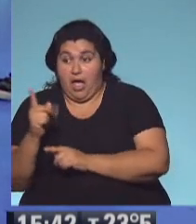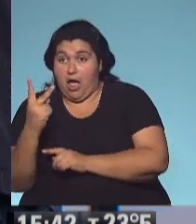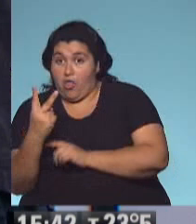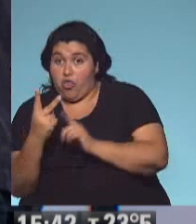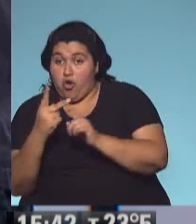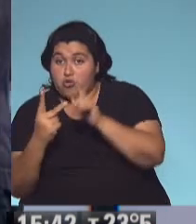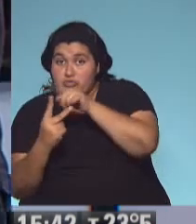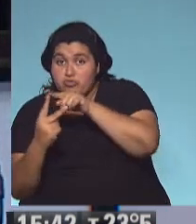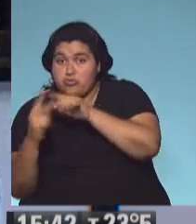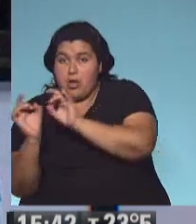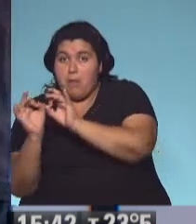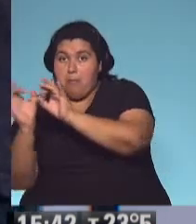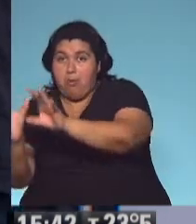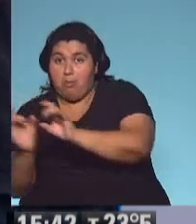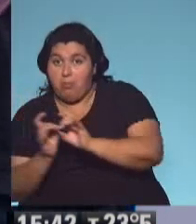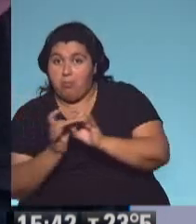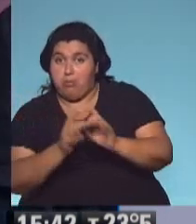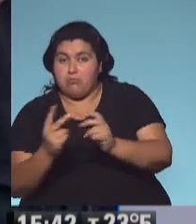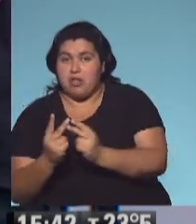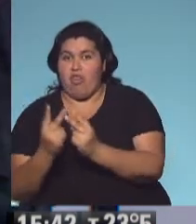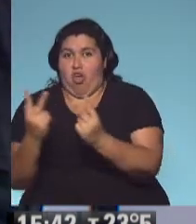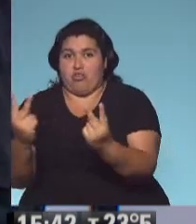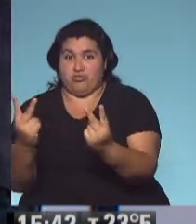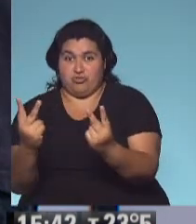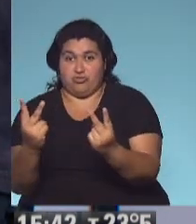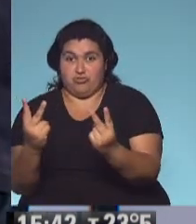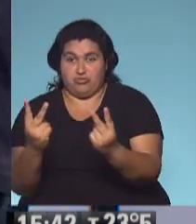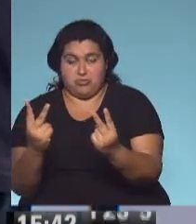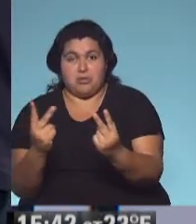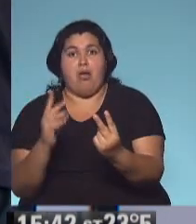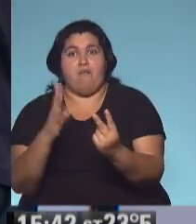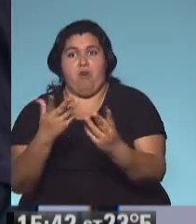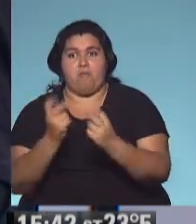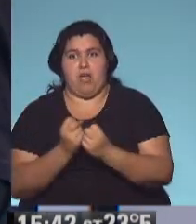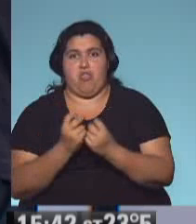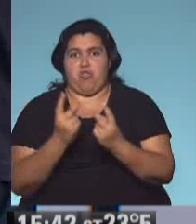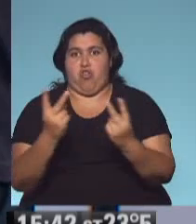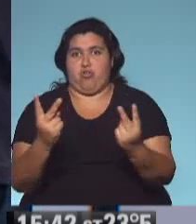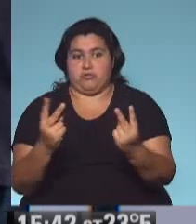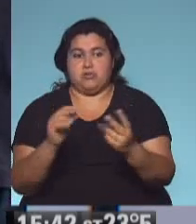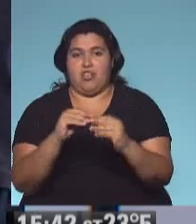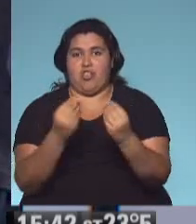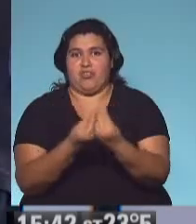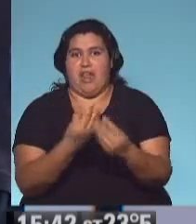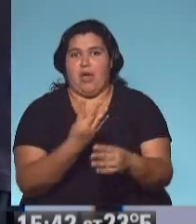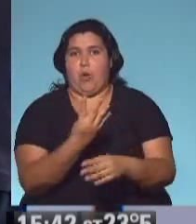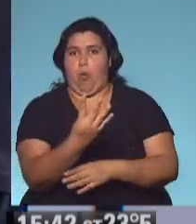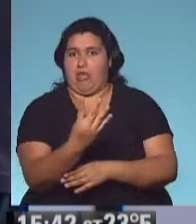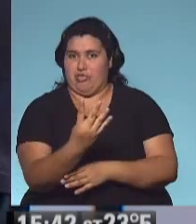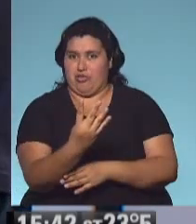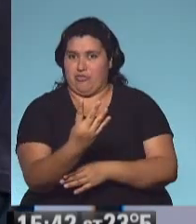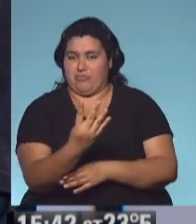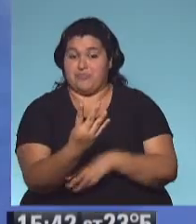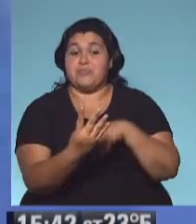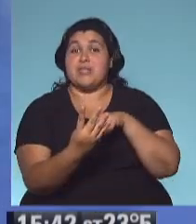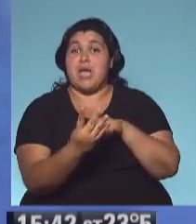ese virus que tiene sigue siendo contagioso, lo siguen transmitiendo esas nuevas dos personas que ahora contagian a